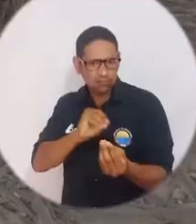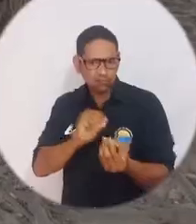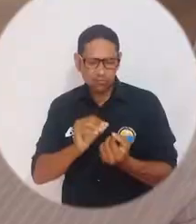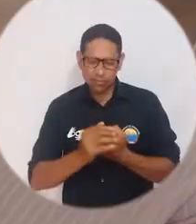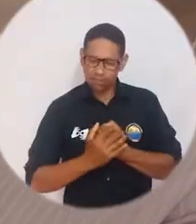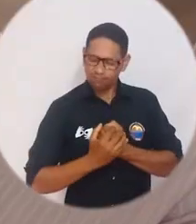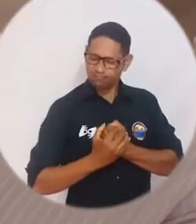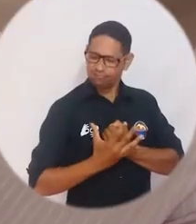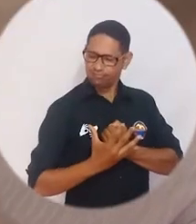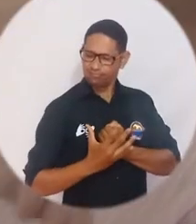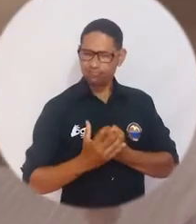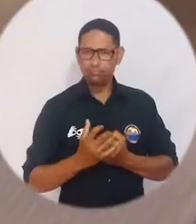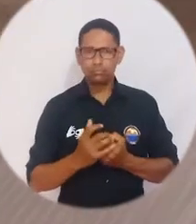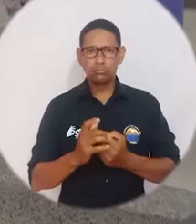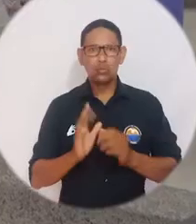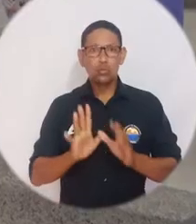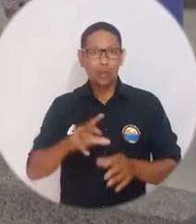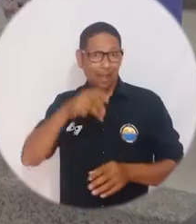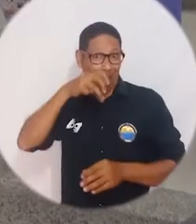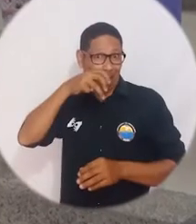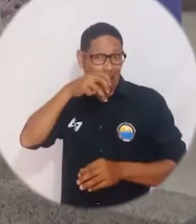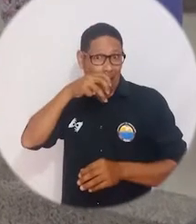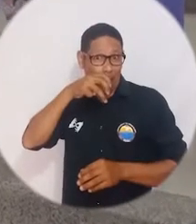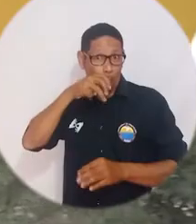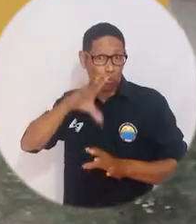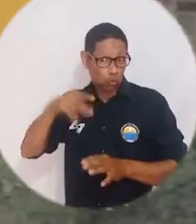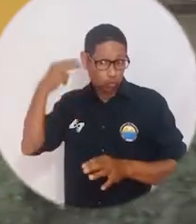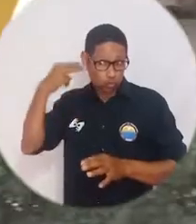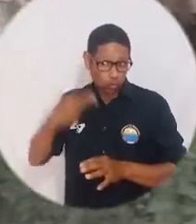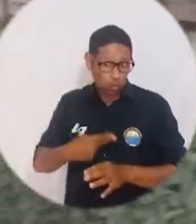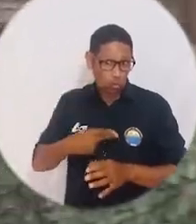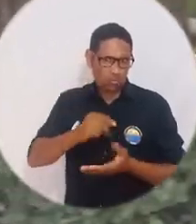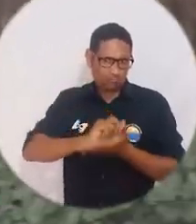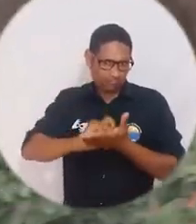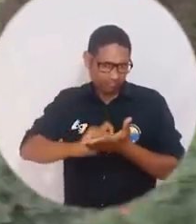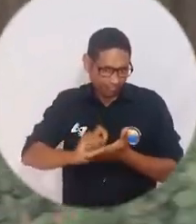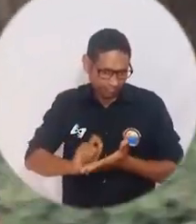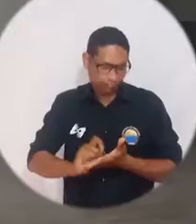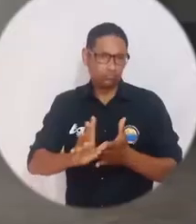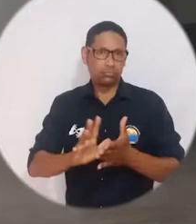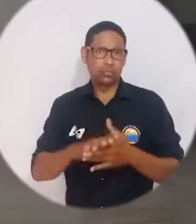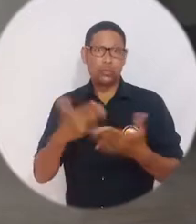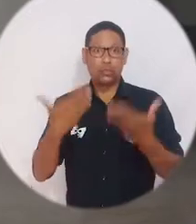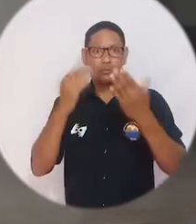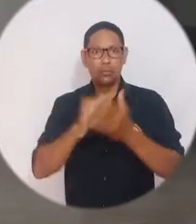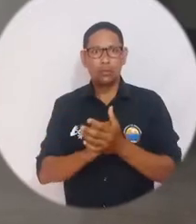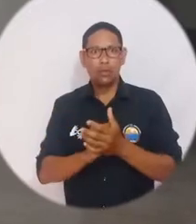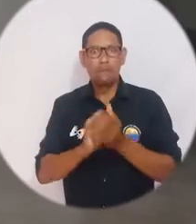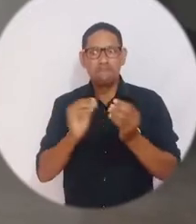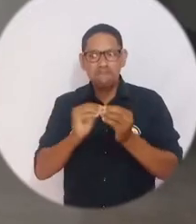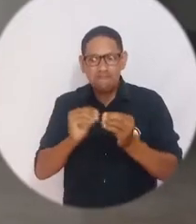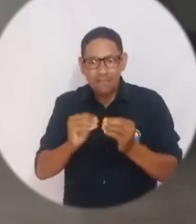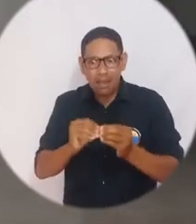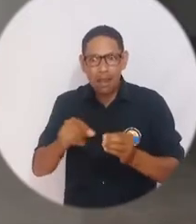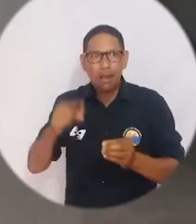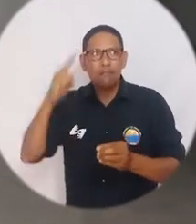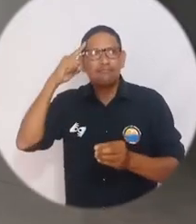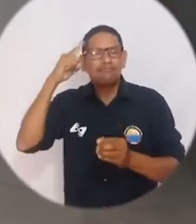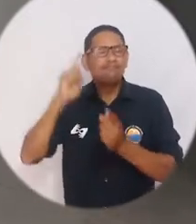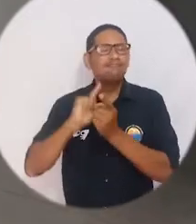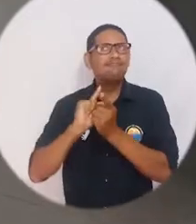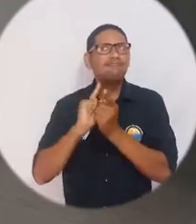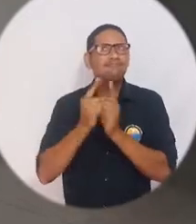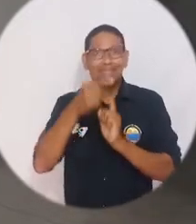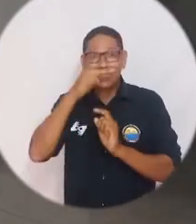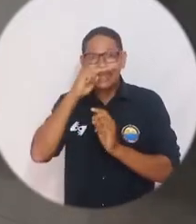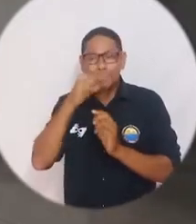formación artística, la expresión y el conocimiento de la obra de Gabriel García Márquez siendo transformada por